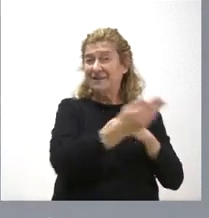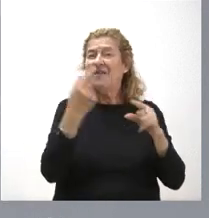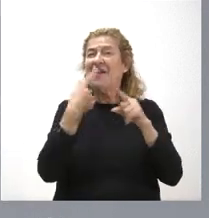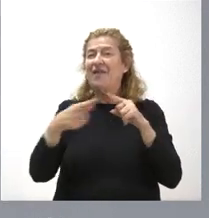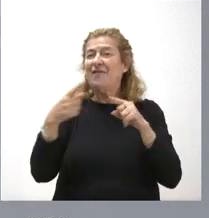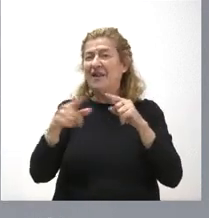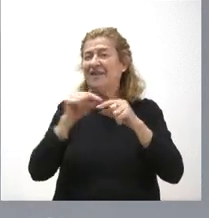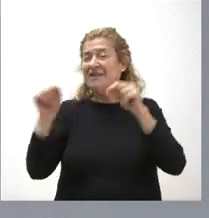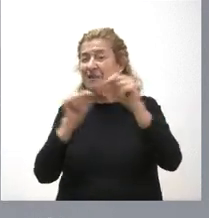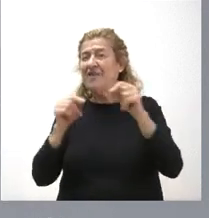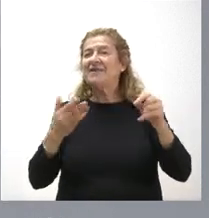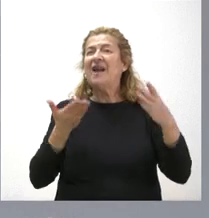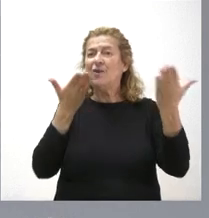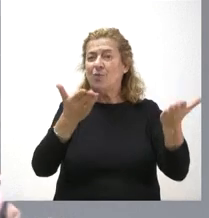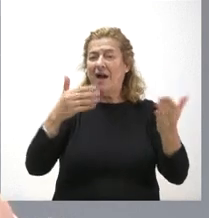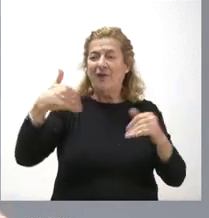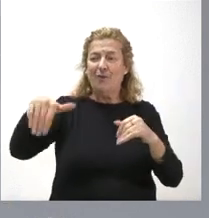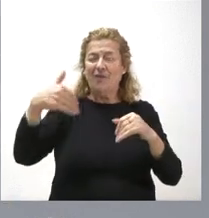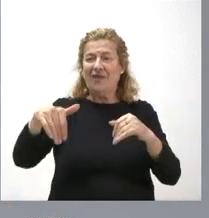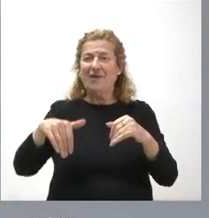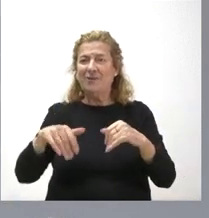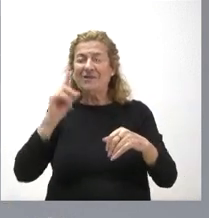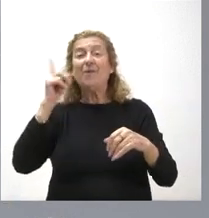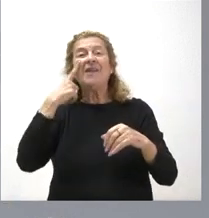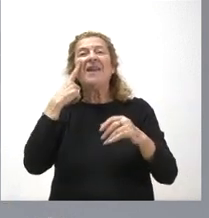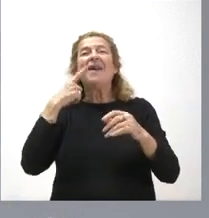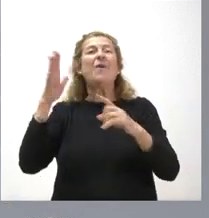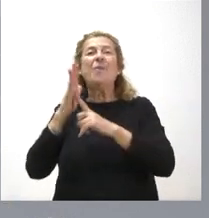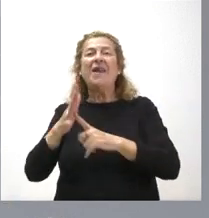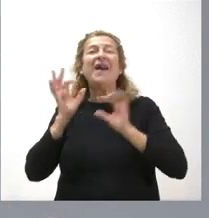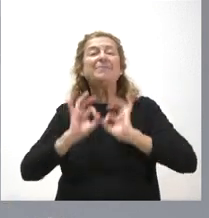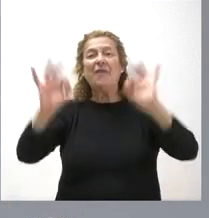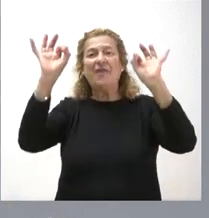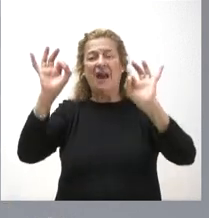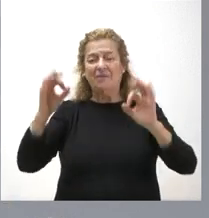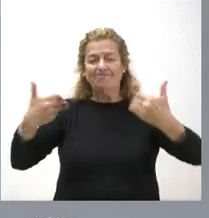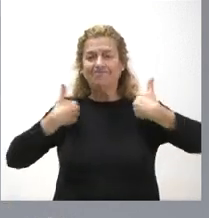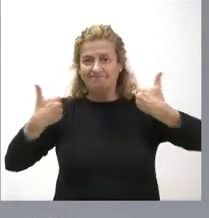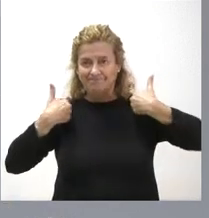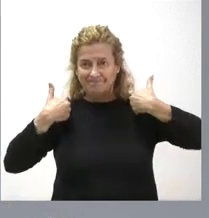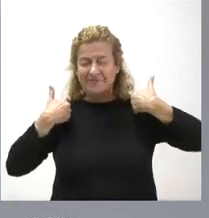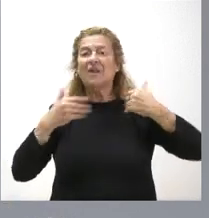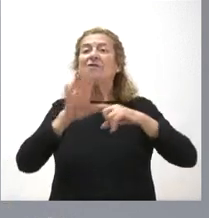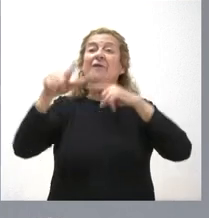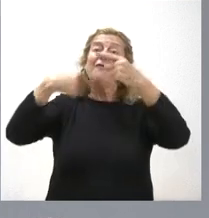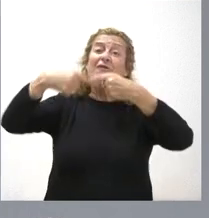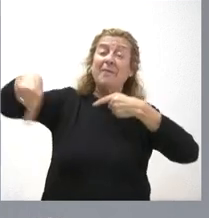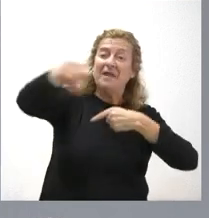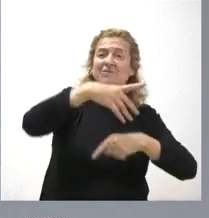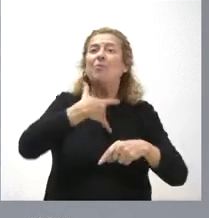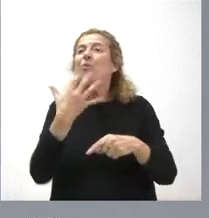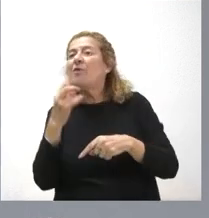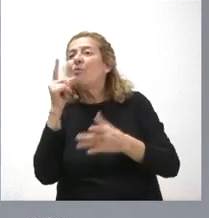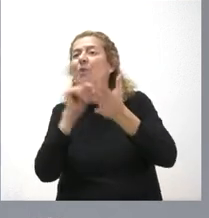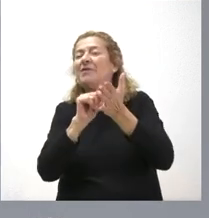medidas de ayuda a domicilio, que se encuentran en situación de especial vulnerabilidad, cuyas familias, a lo mejor en un